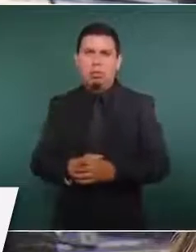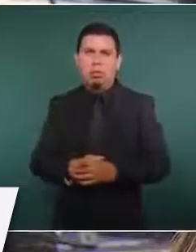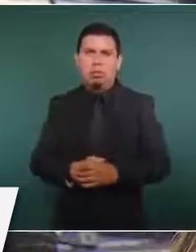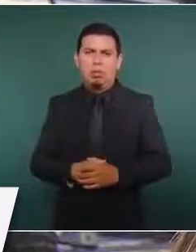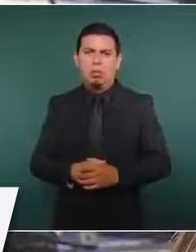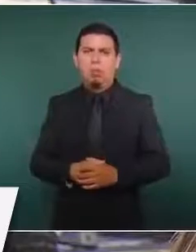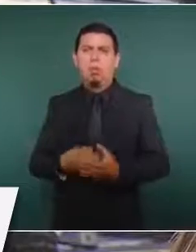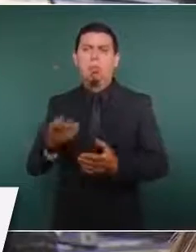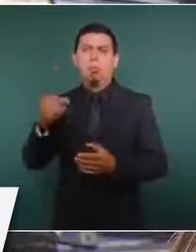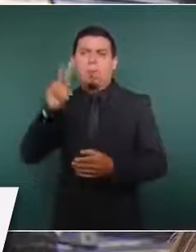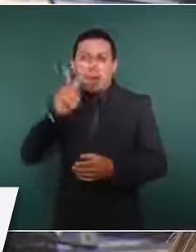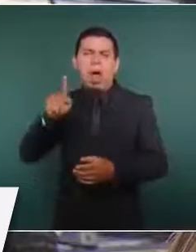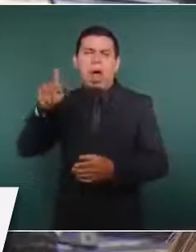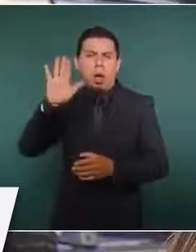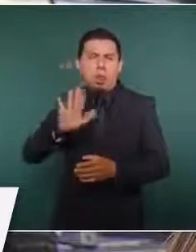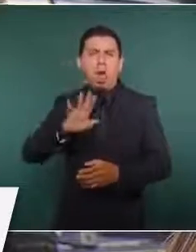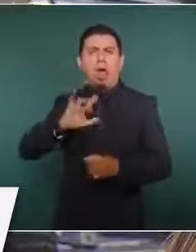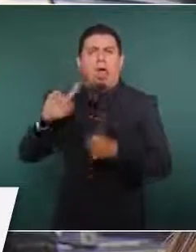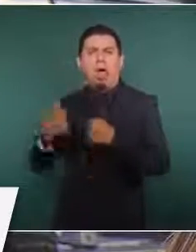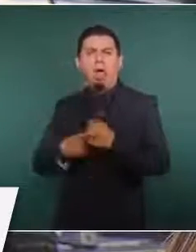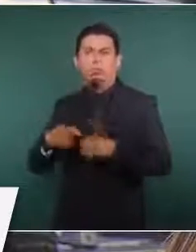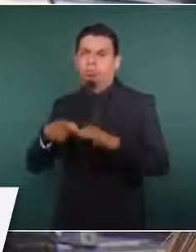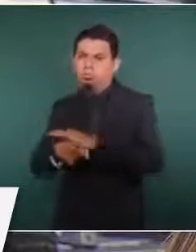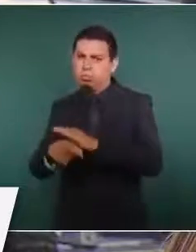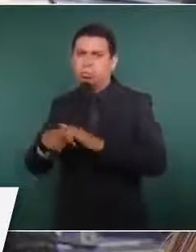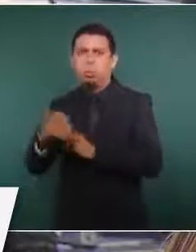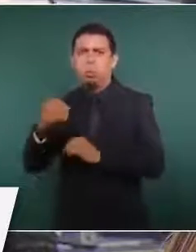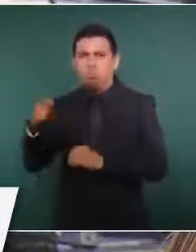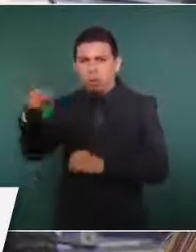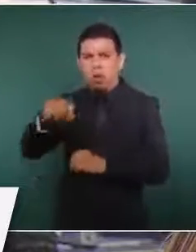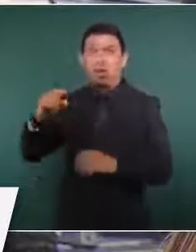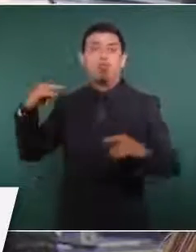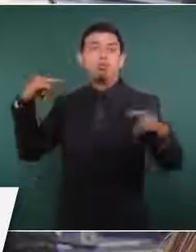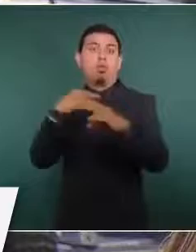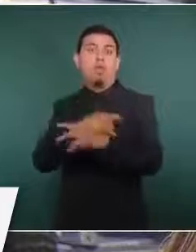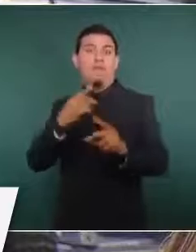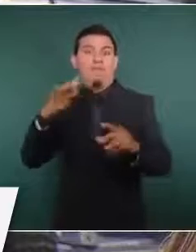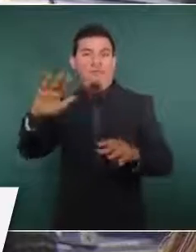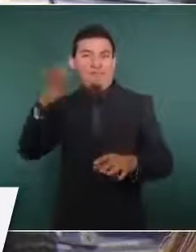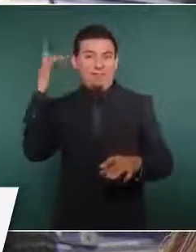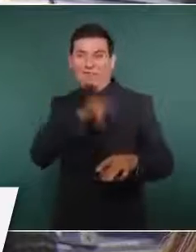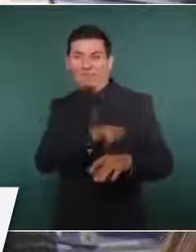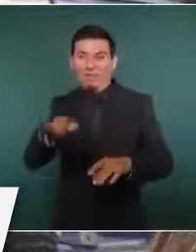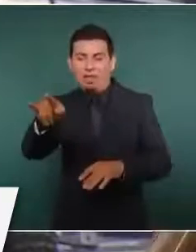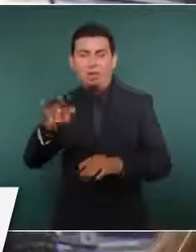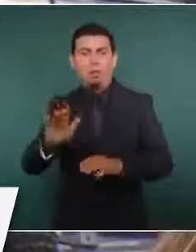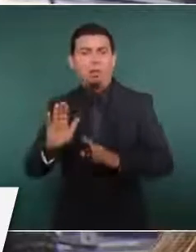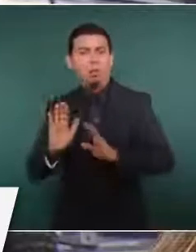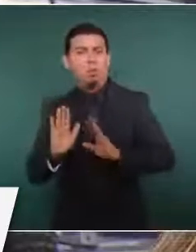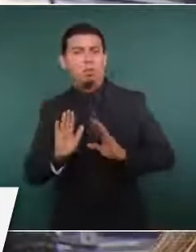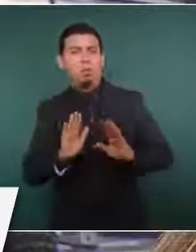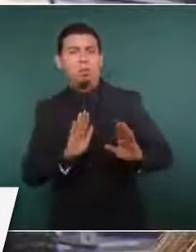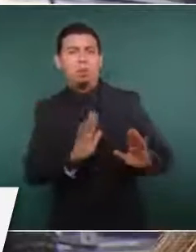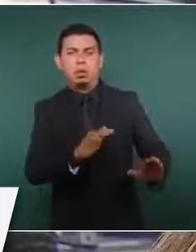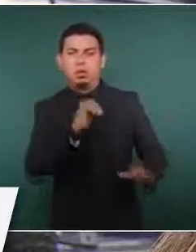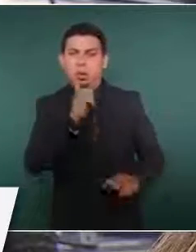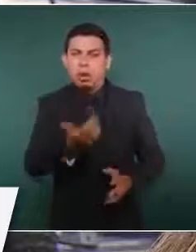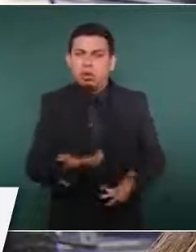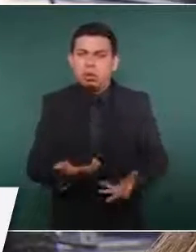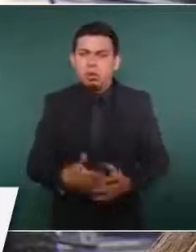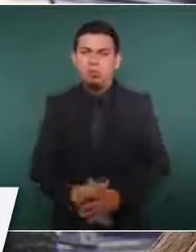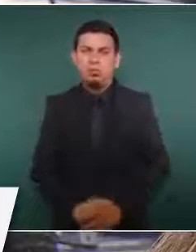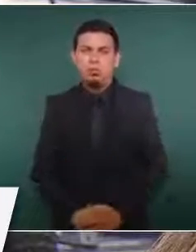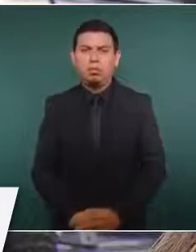acto de corrupción. Están también las dos supercarreteras que tienen más de 10 años que se están construyendo y que